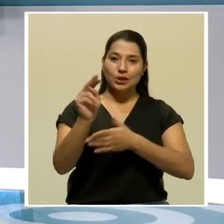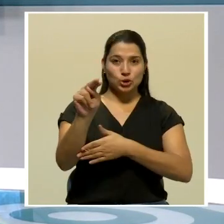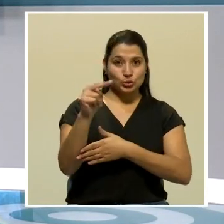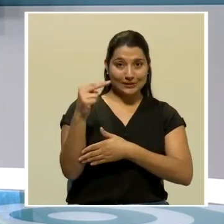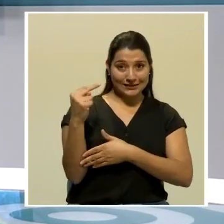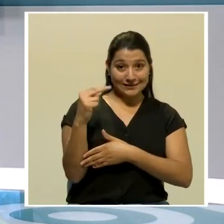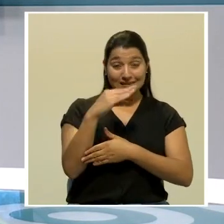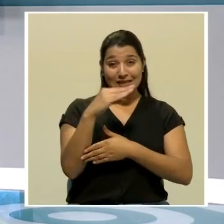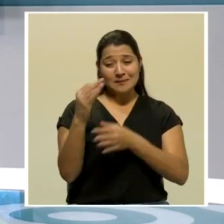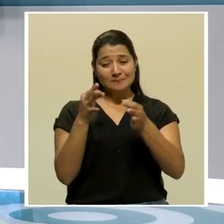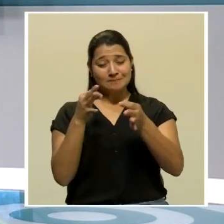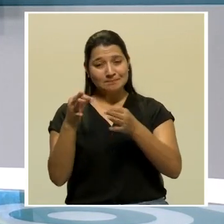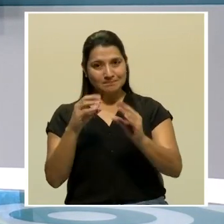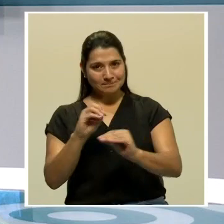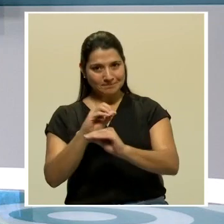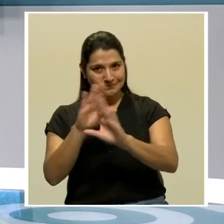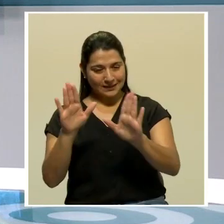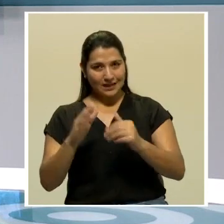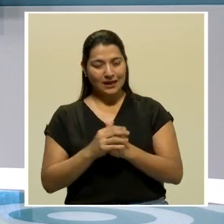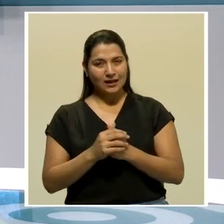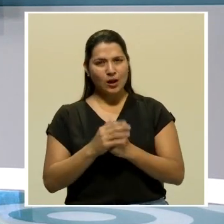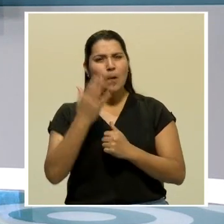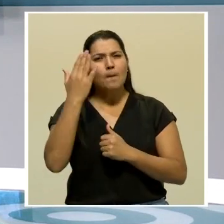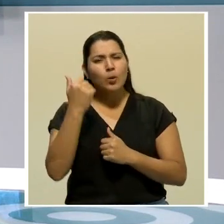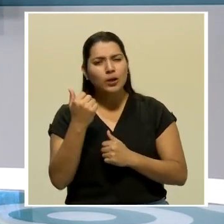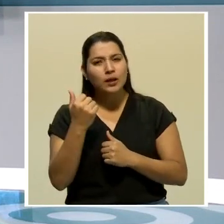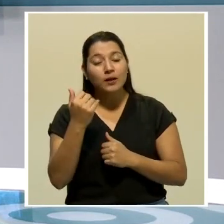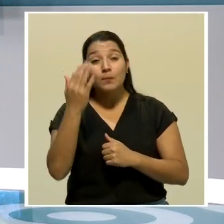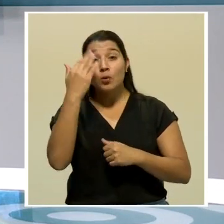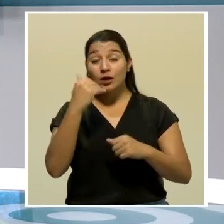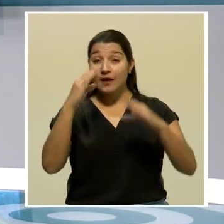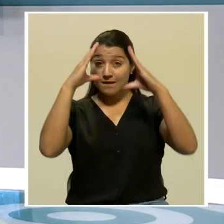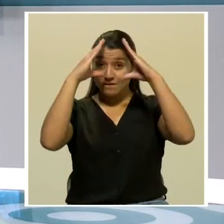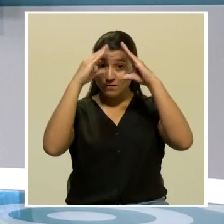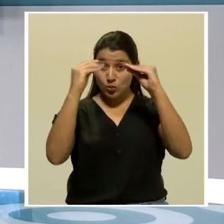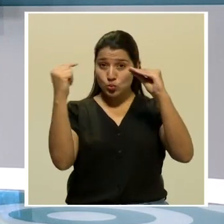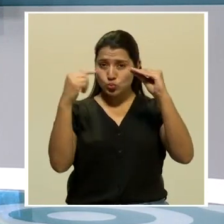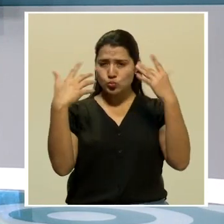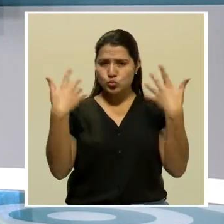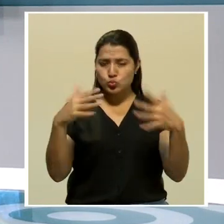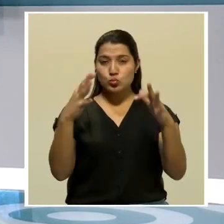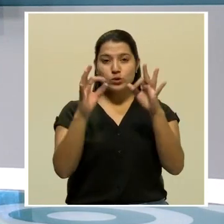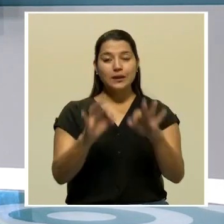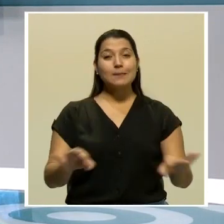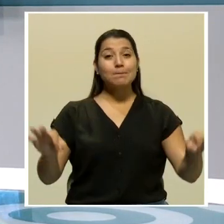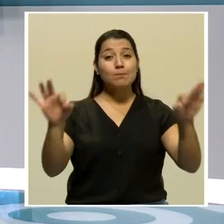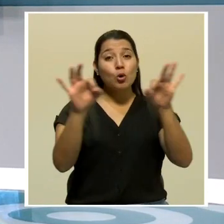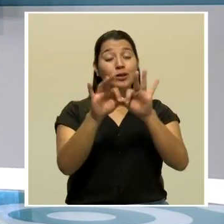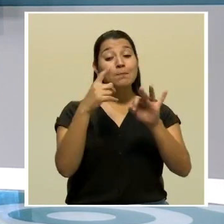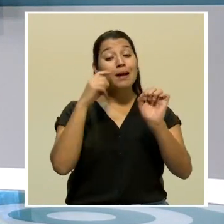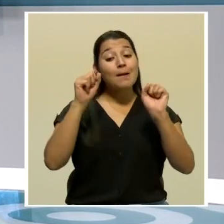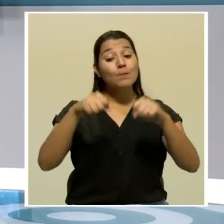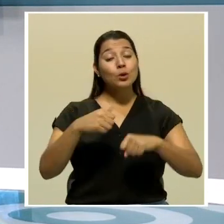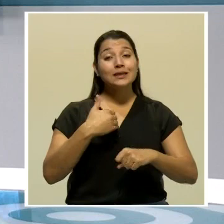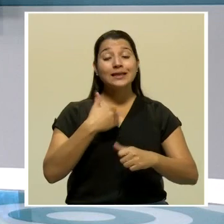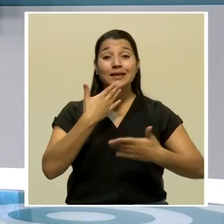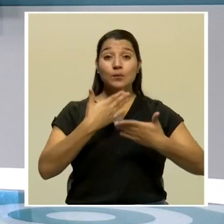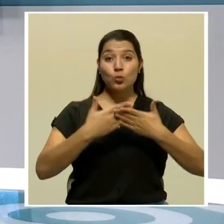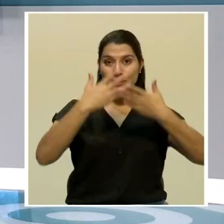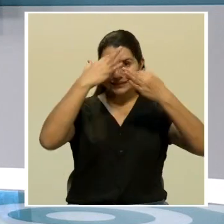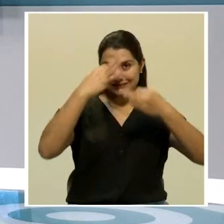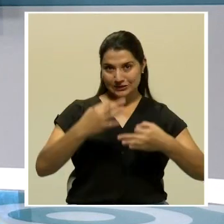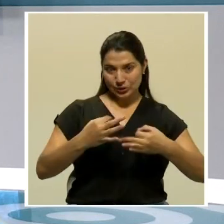y contexto porque la información es importante para tomar buenas decisiones.